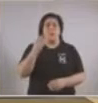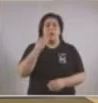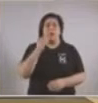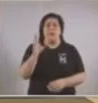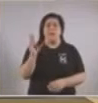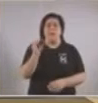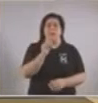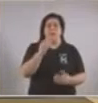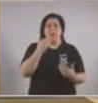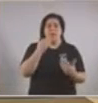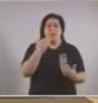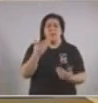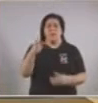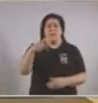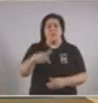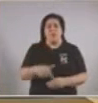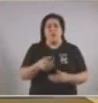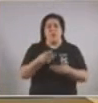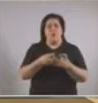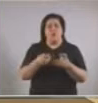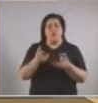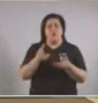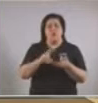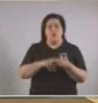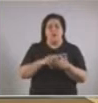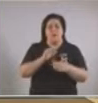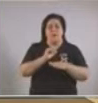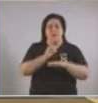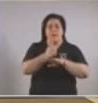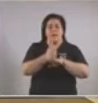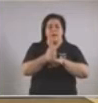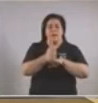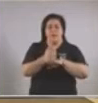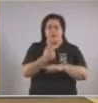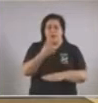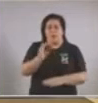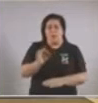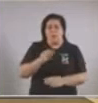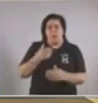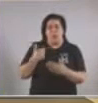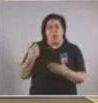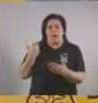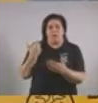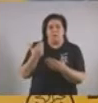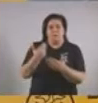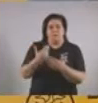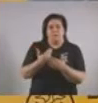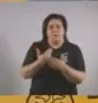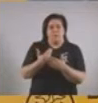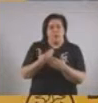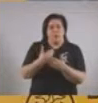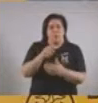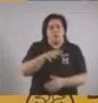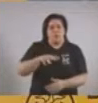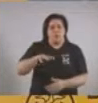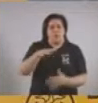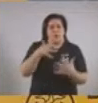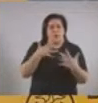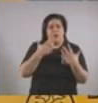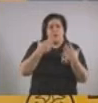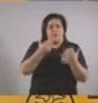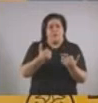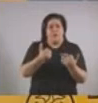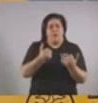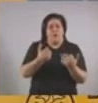Gracias por acompañarnos una vez más. Hace más de un año que venimos haciendo como sociedad un esfuerzo enorme,